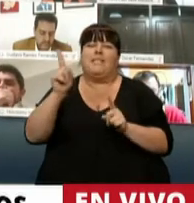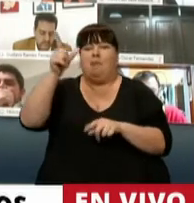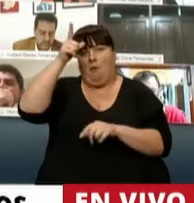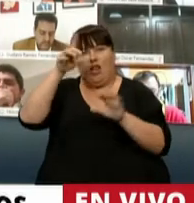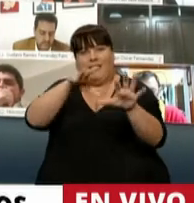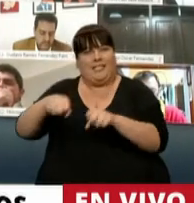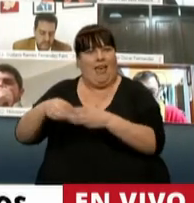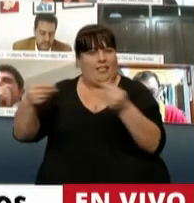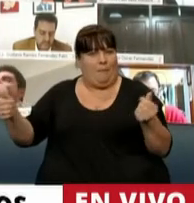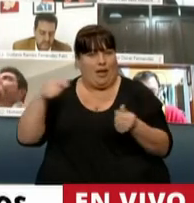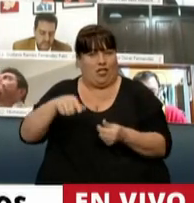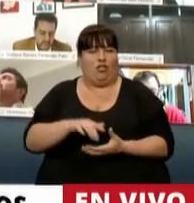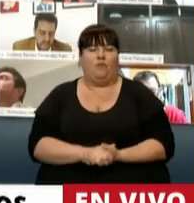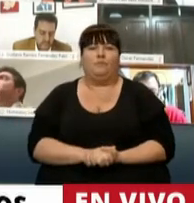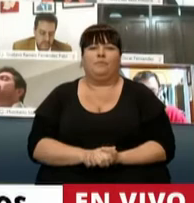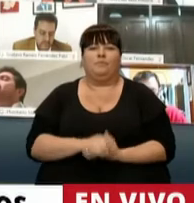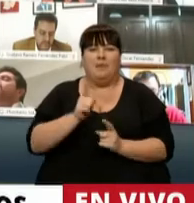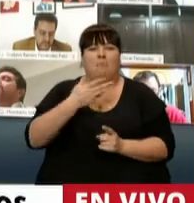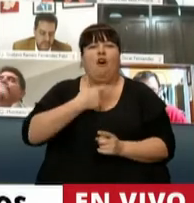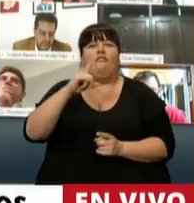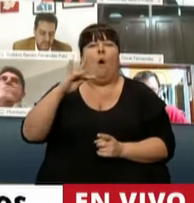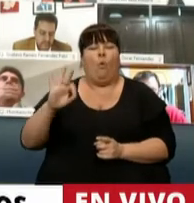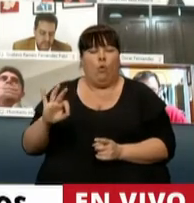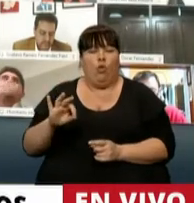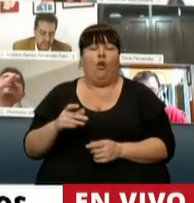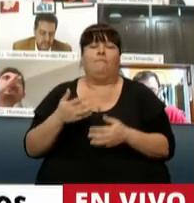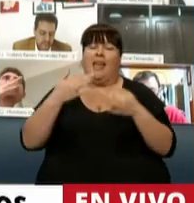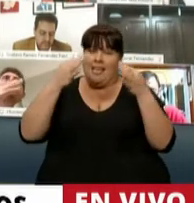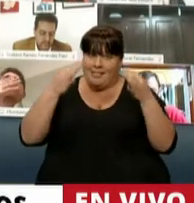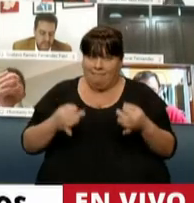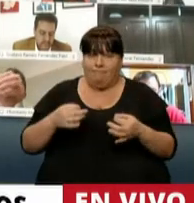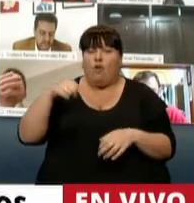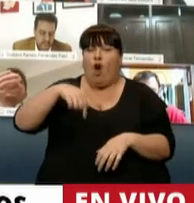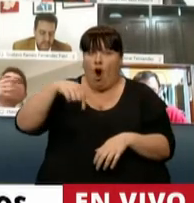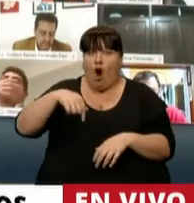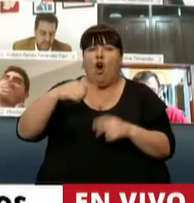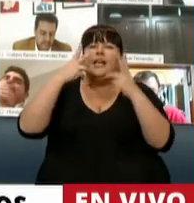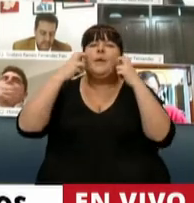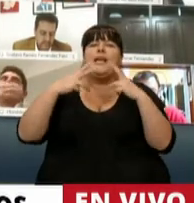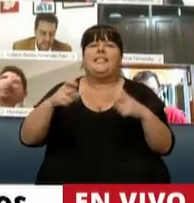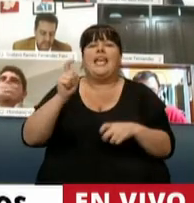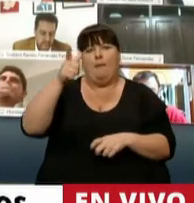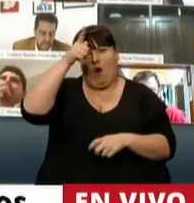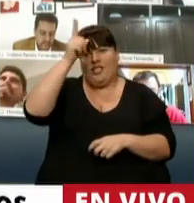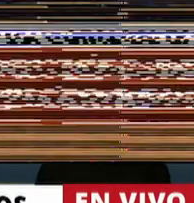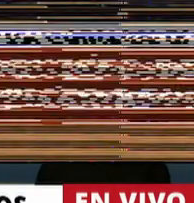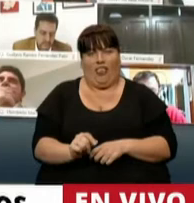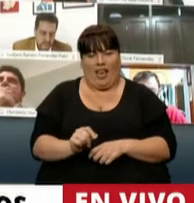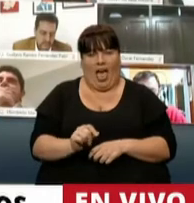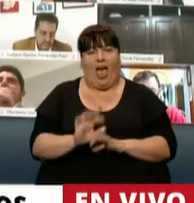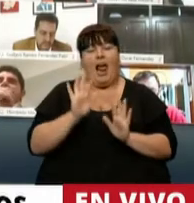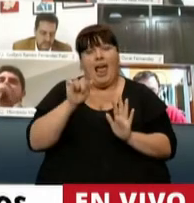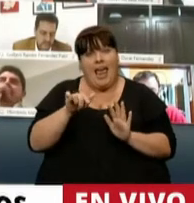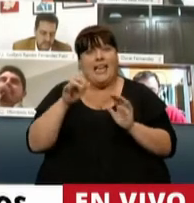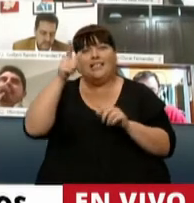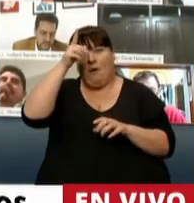de la desaparición forzada de Facundo y en realidad hoy está investigando la policía federal así que en